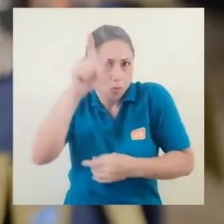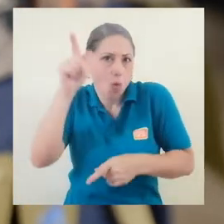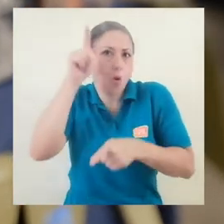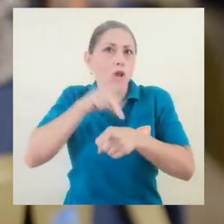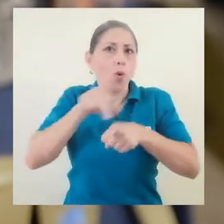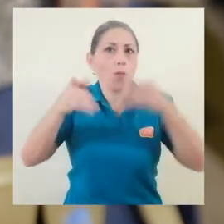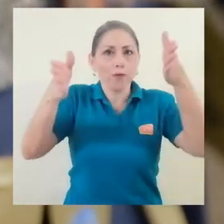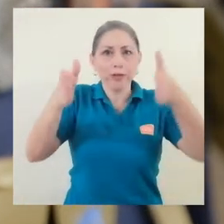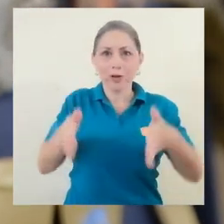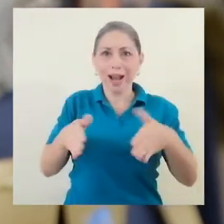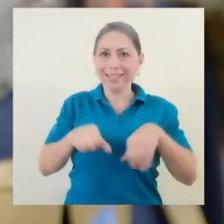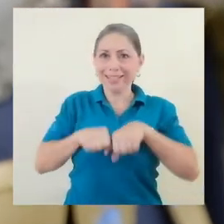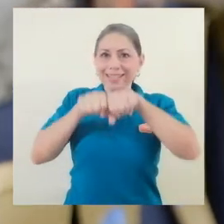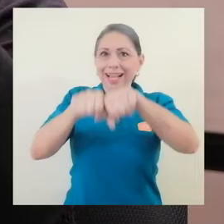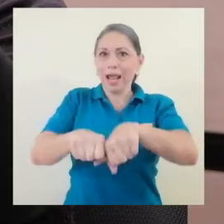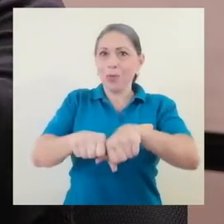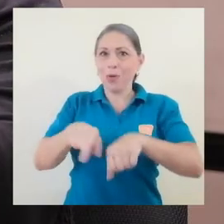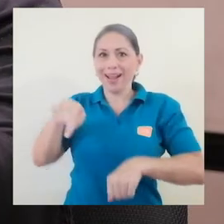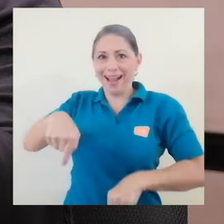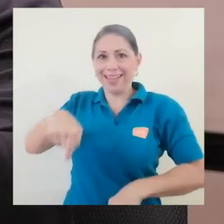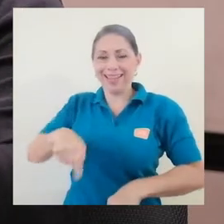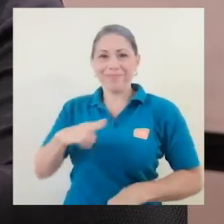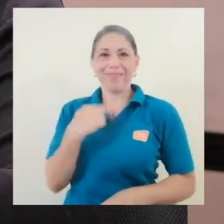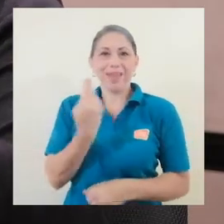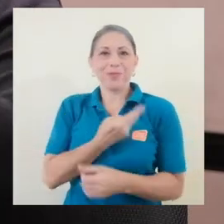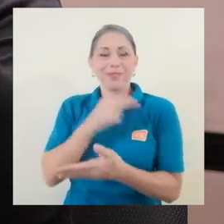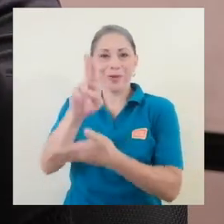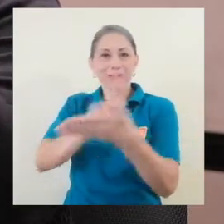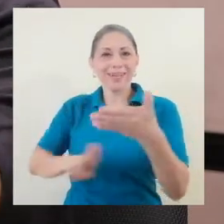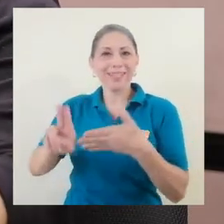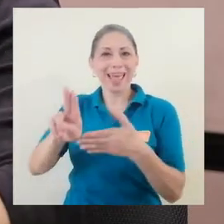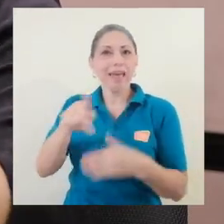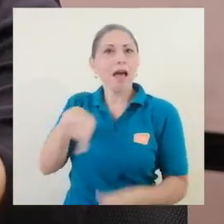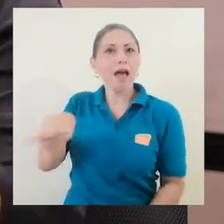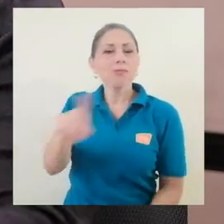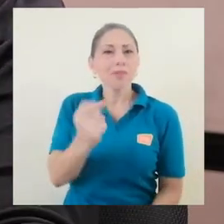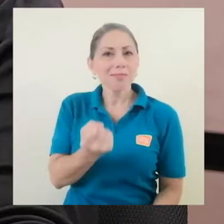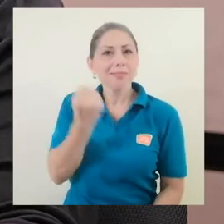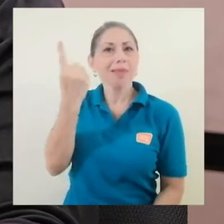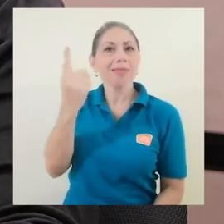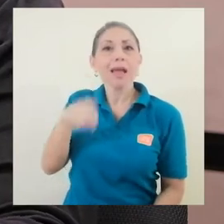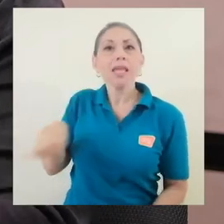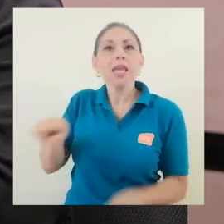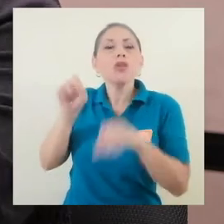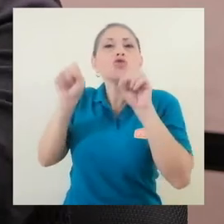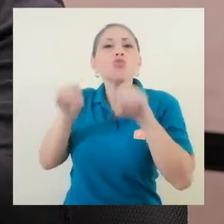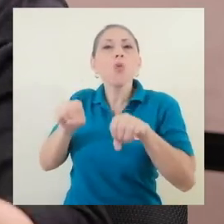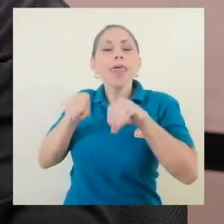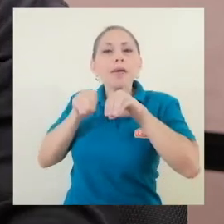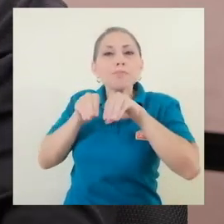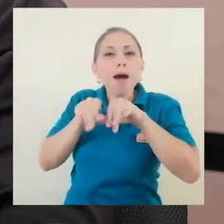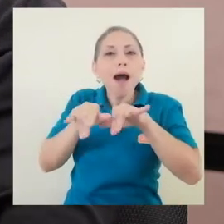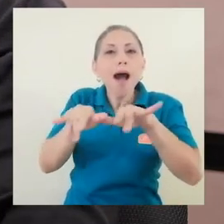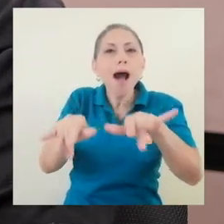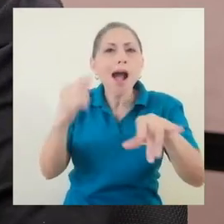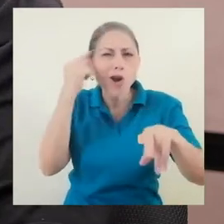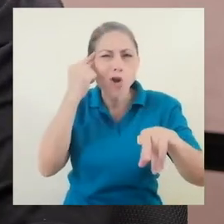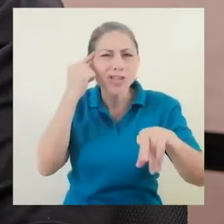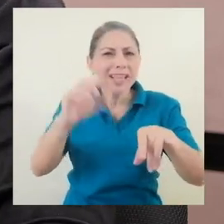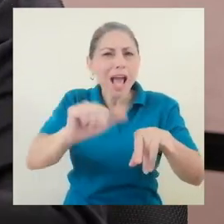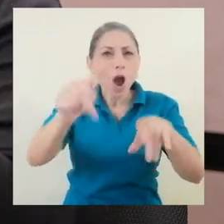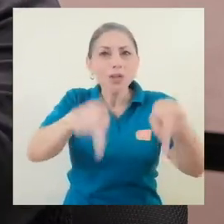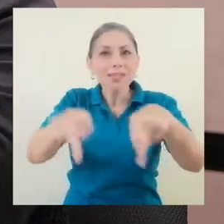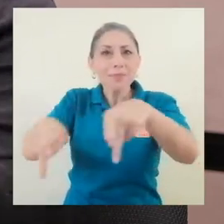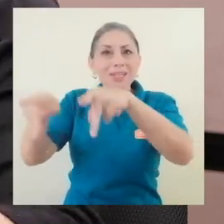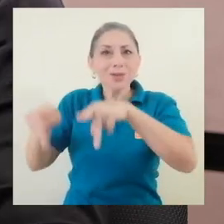graduados de nuestra universidad entiendan también y puedan concientizar a otras personas de su comunidad, la biblioteca donde